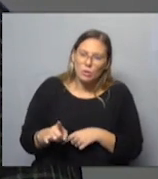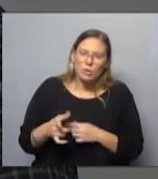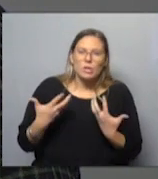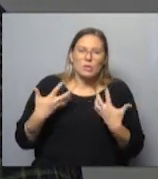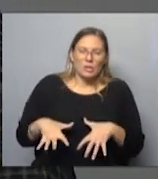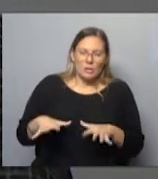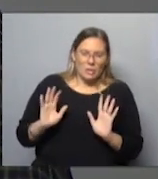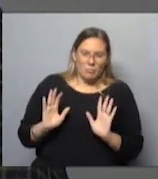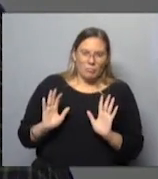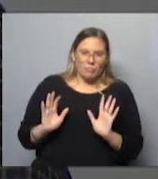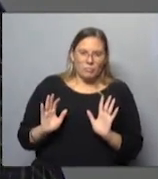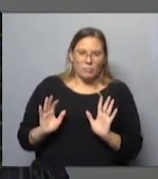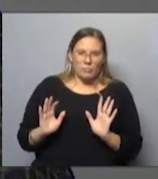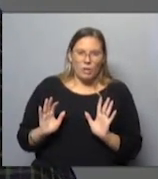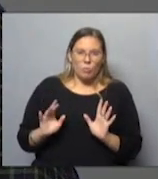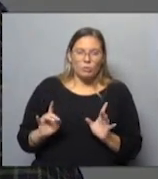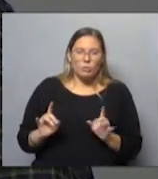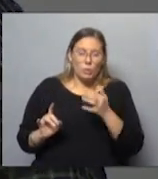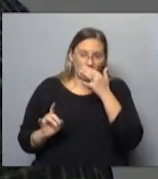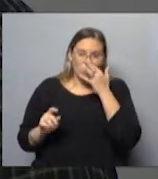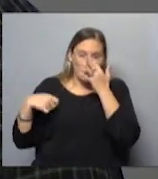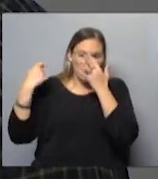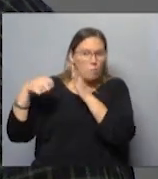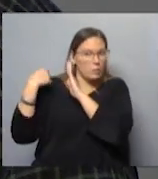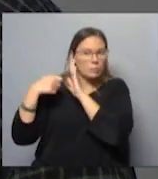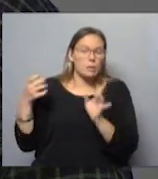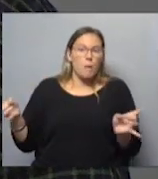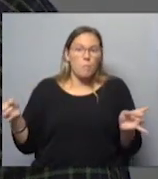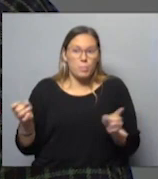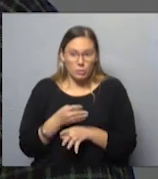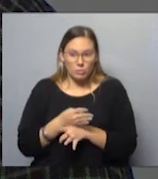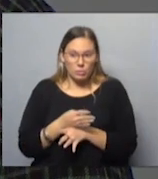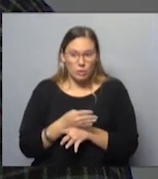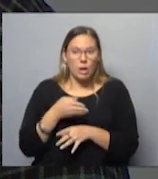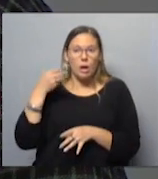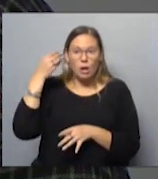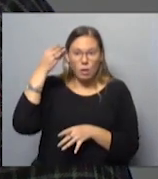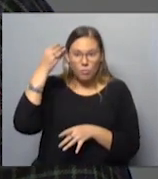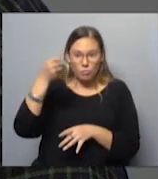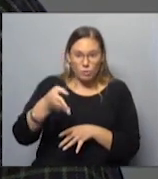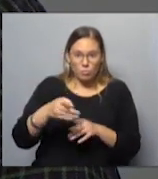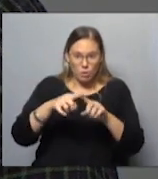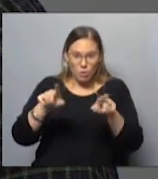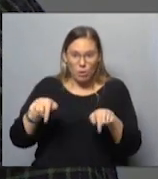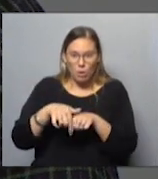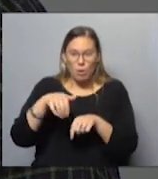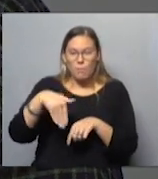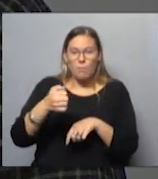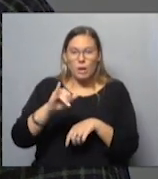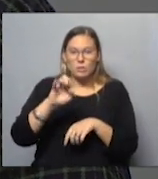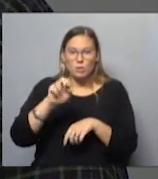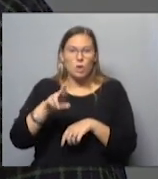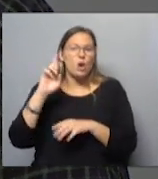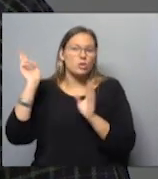en fin, y fue así. Cuando estuvo la película pronta, fuimos a La Mayor, que es donde se hizo la postproducción del